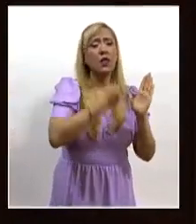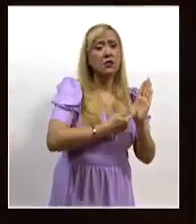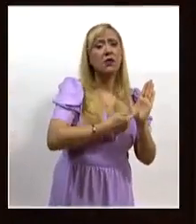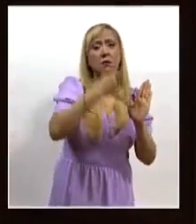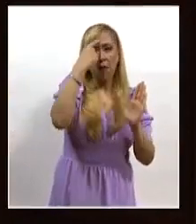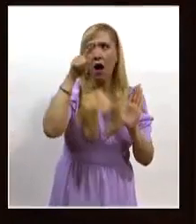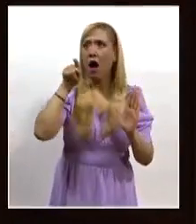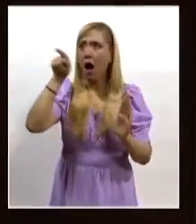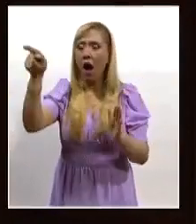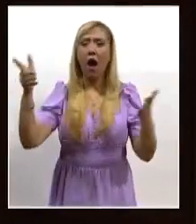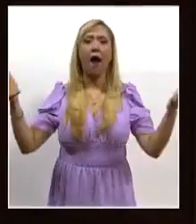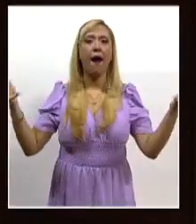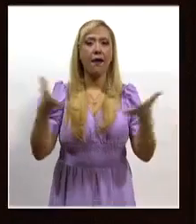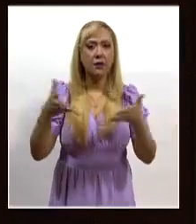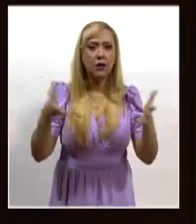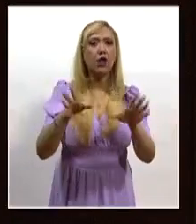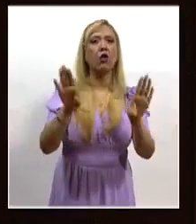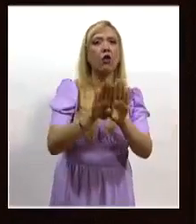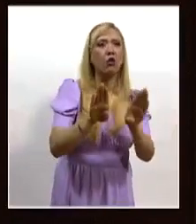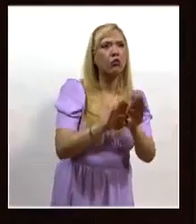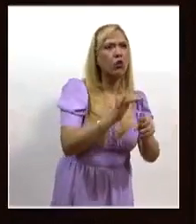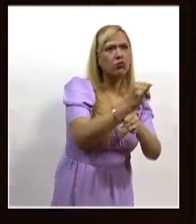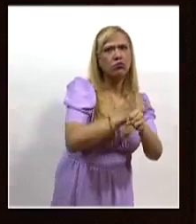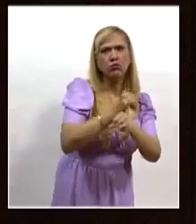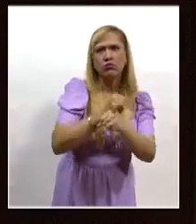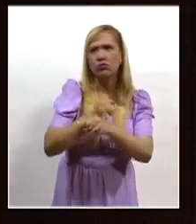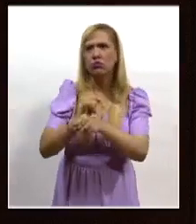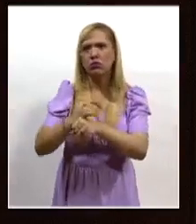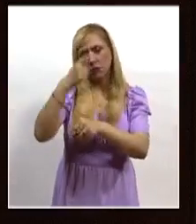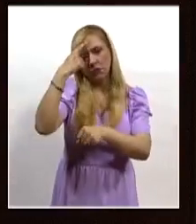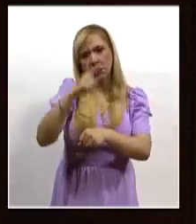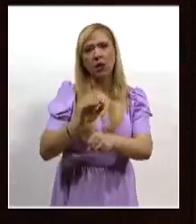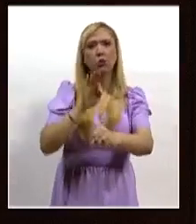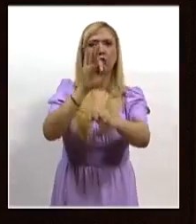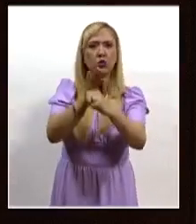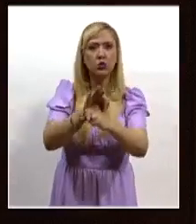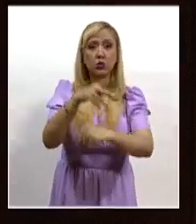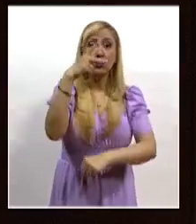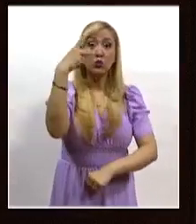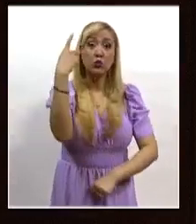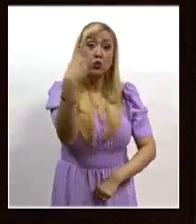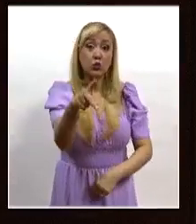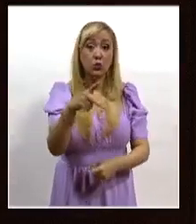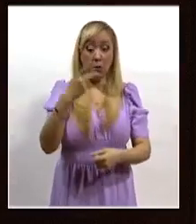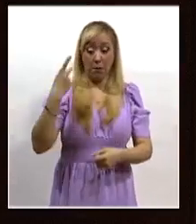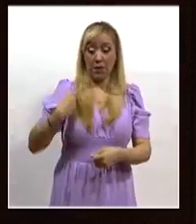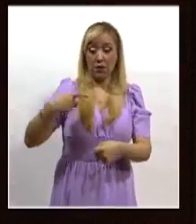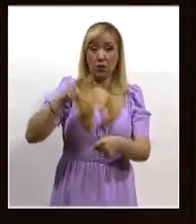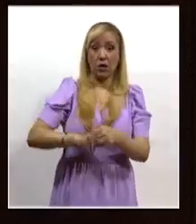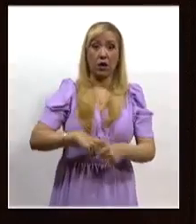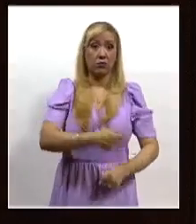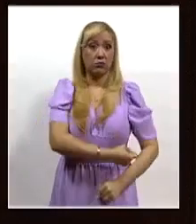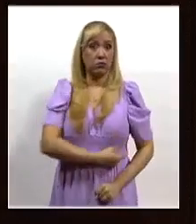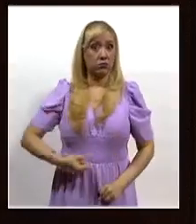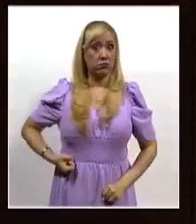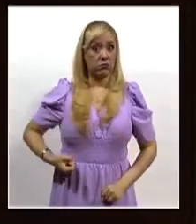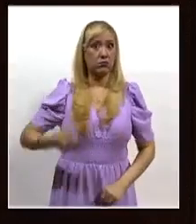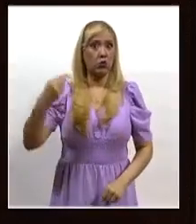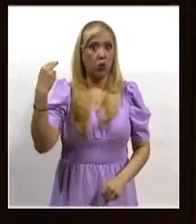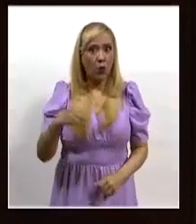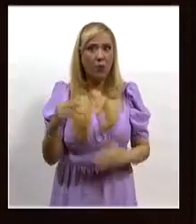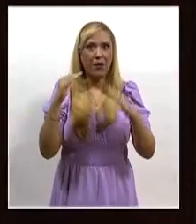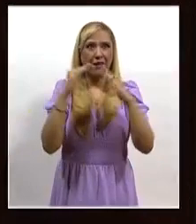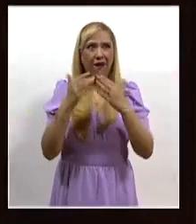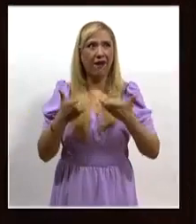obtener la satisfacción del derecho humano a la protección de datos personales, lo cual sólo